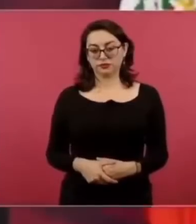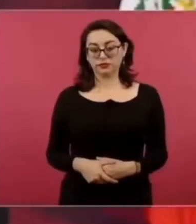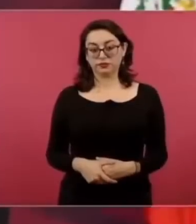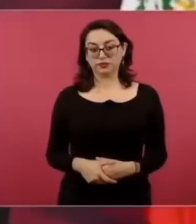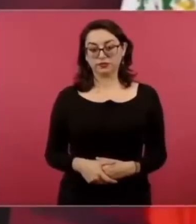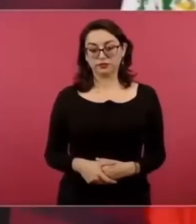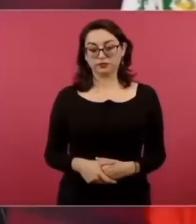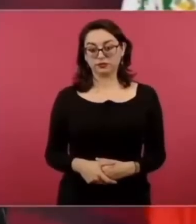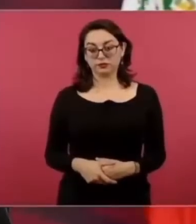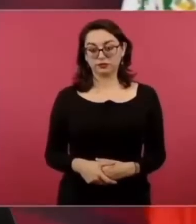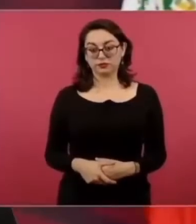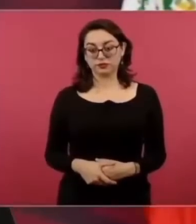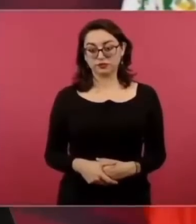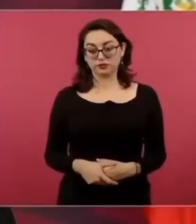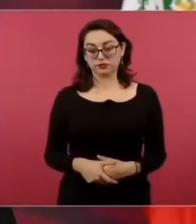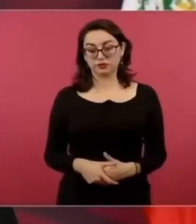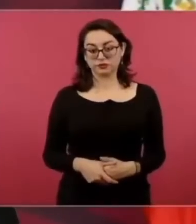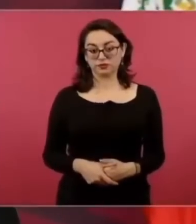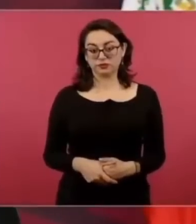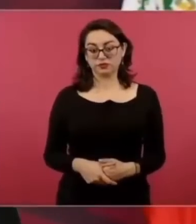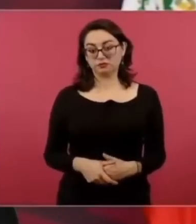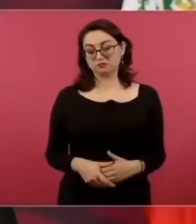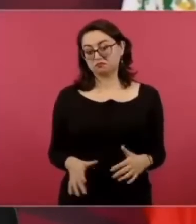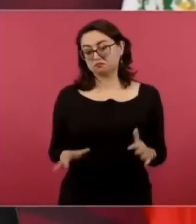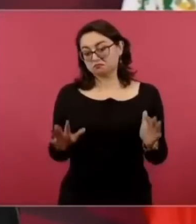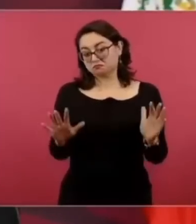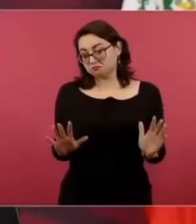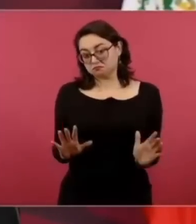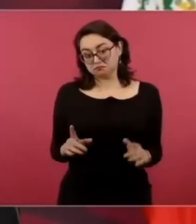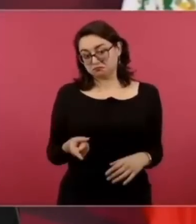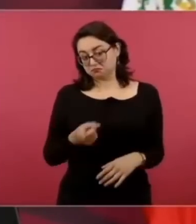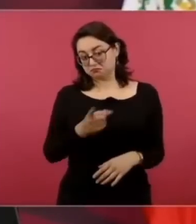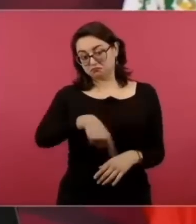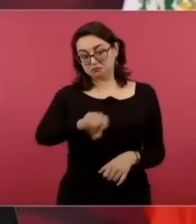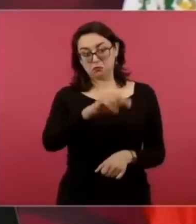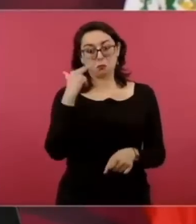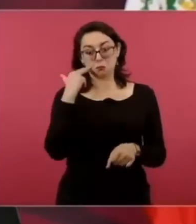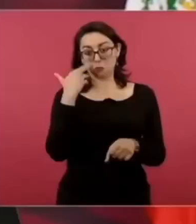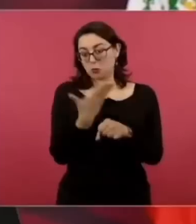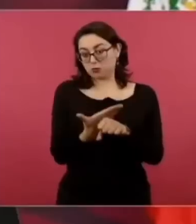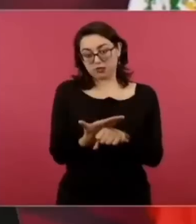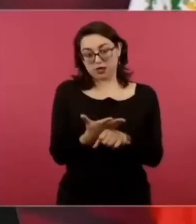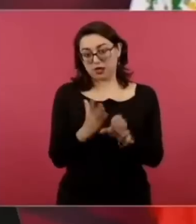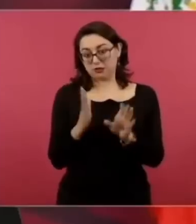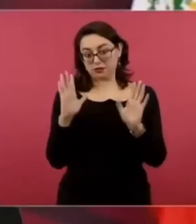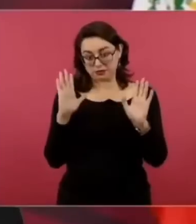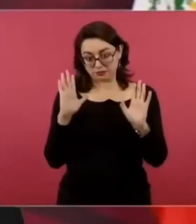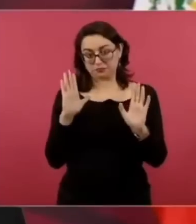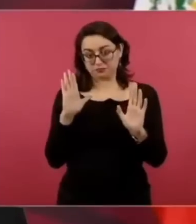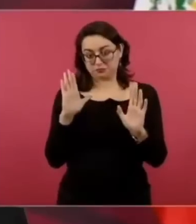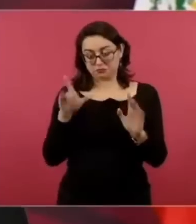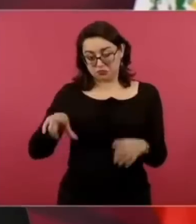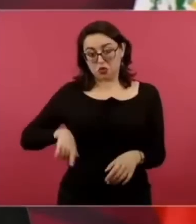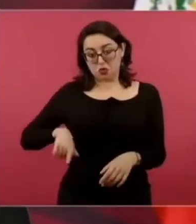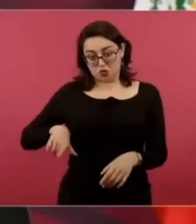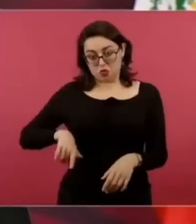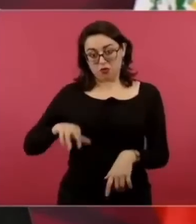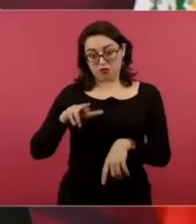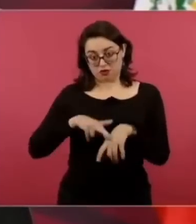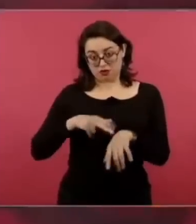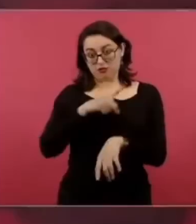Ellos van a resolverlo. Yo creo que el gobernador que está viendo esto